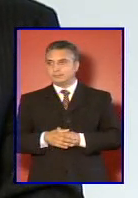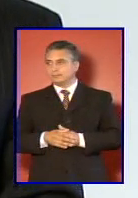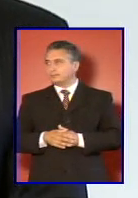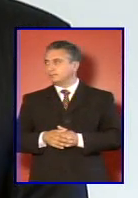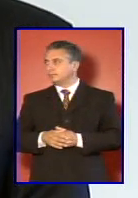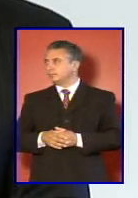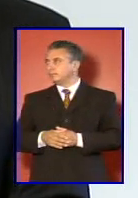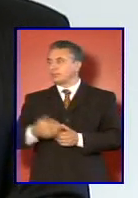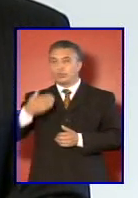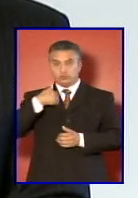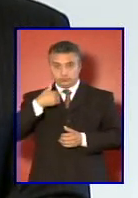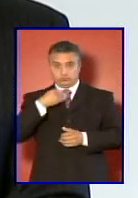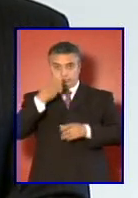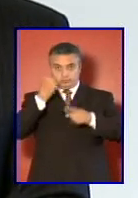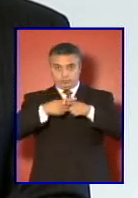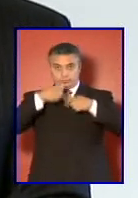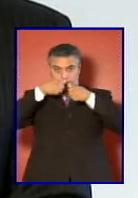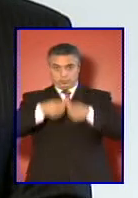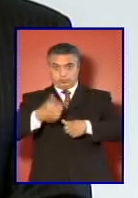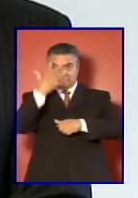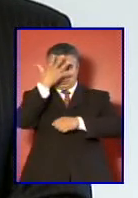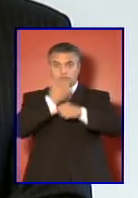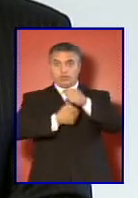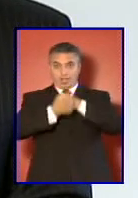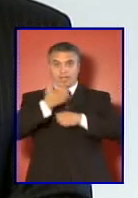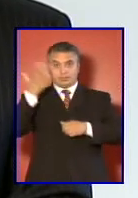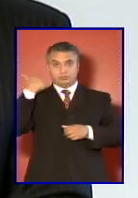Yo estuve hace 5 años como Ministro de Defensa